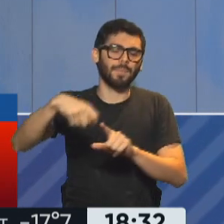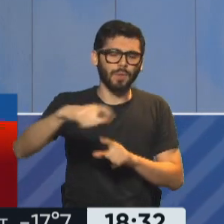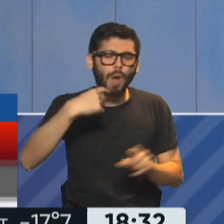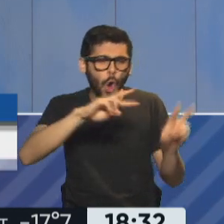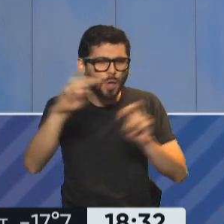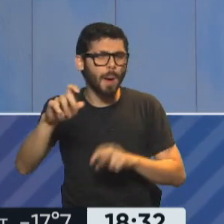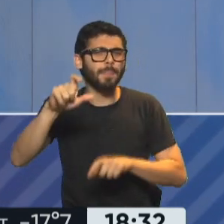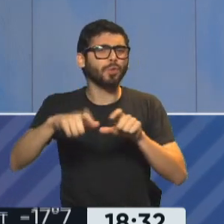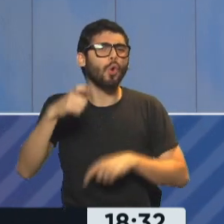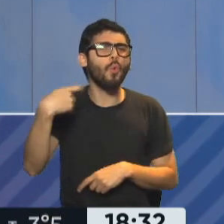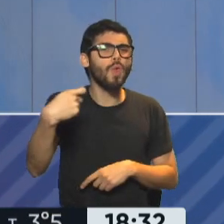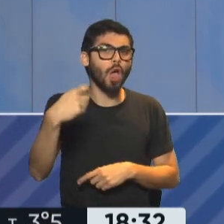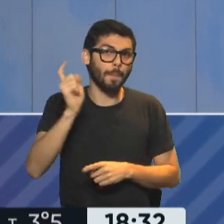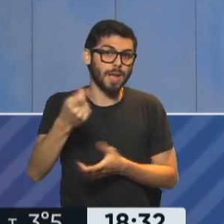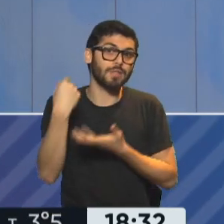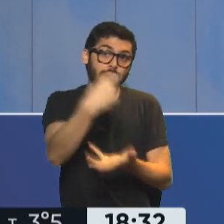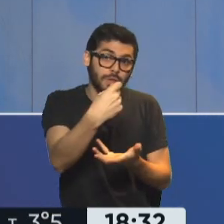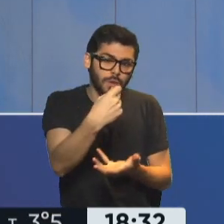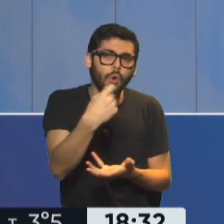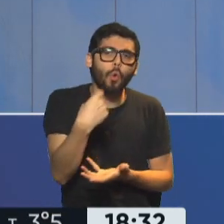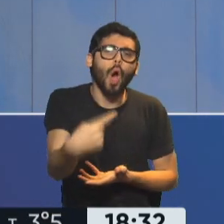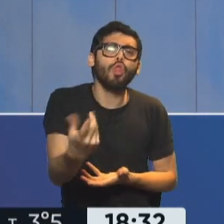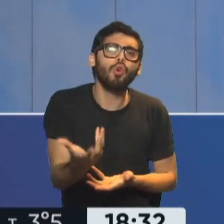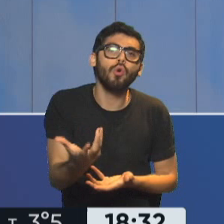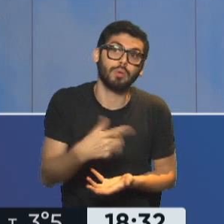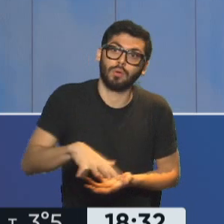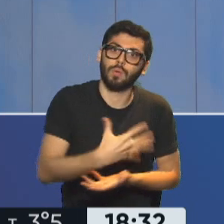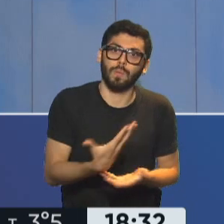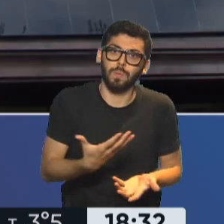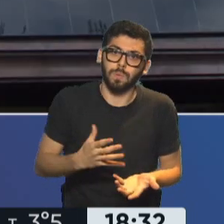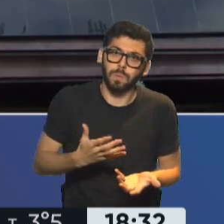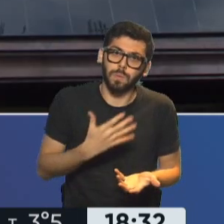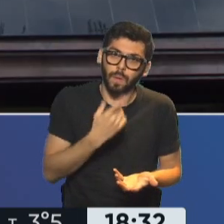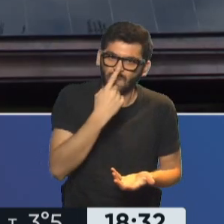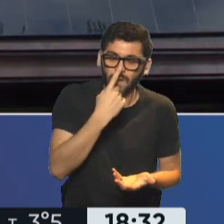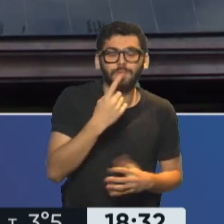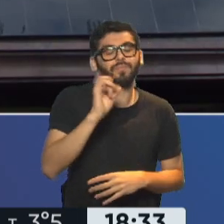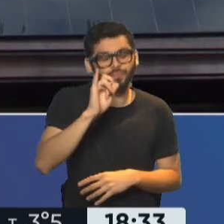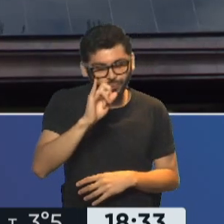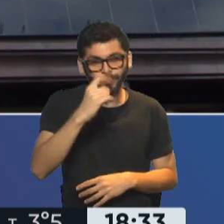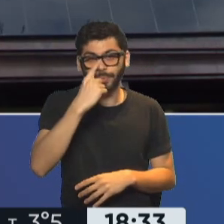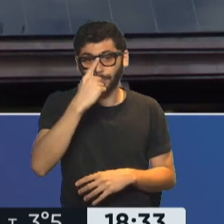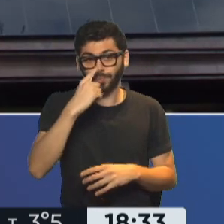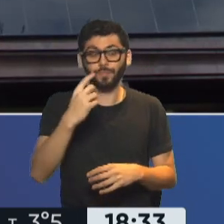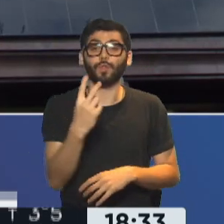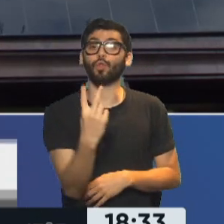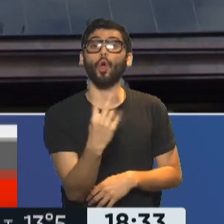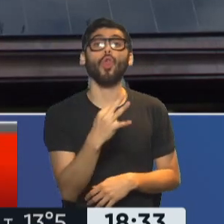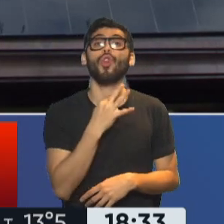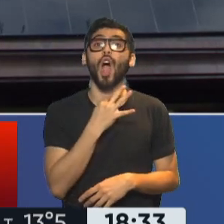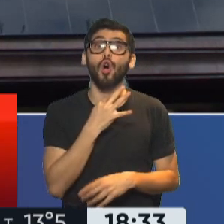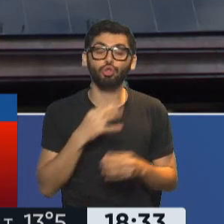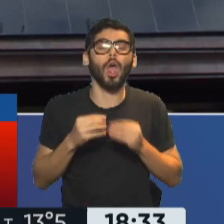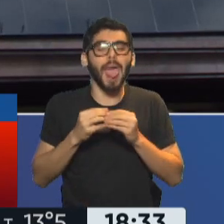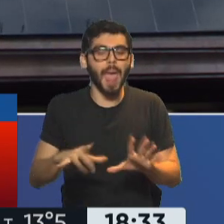bono, que es una noticia esperada. Exactamente. Bueno, va a comenzar a pagarse a partir del 2 de agosto.